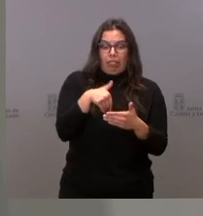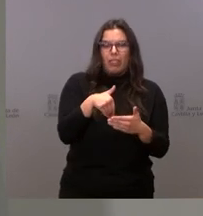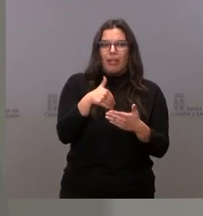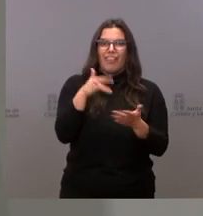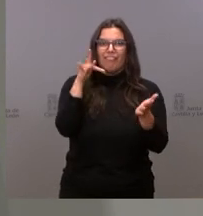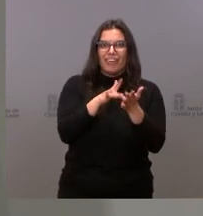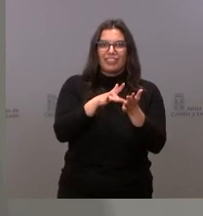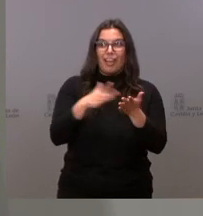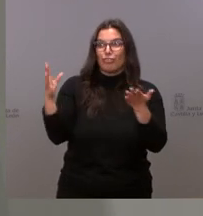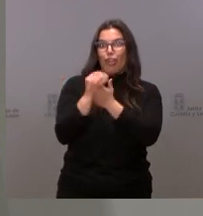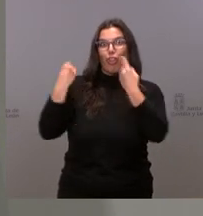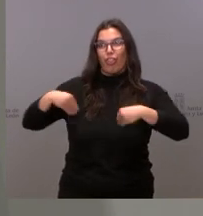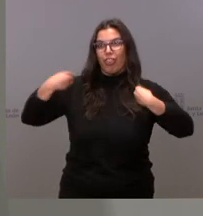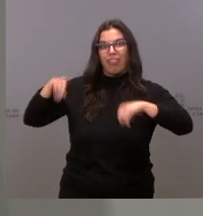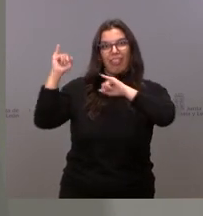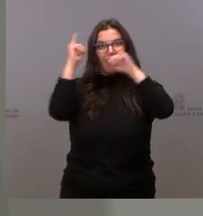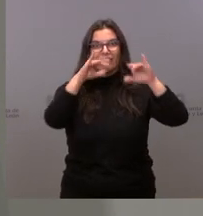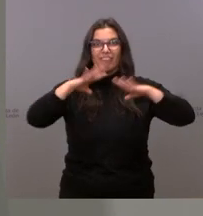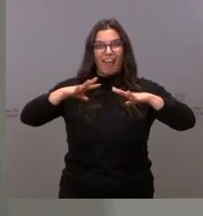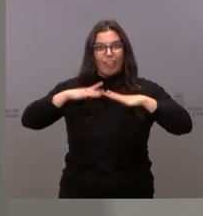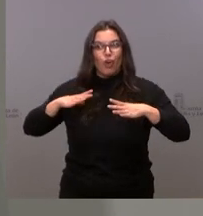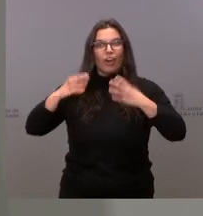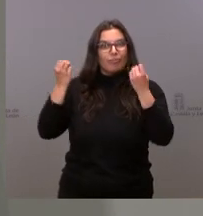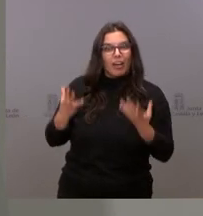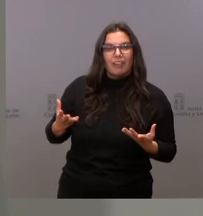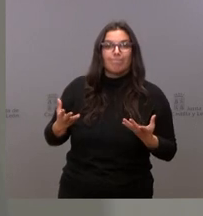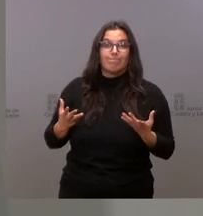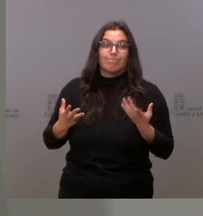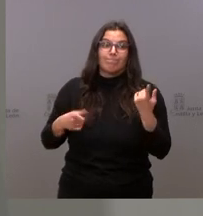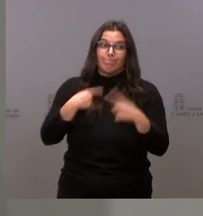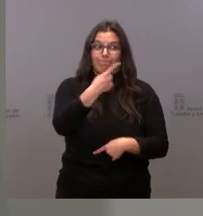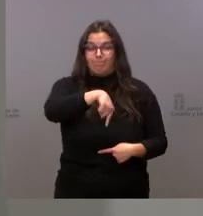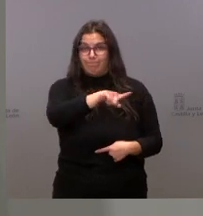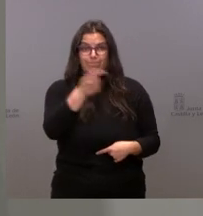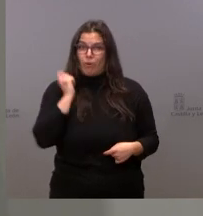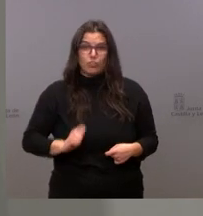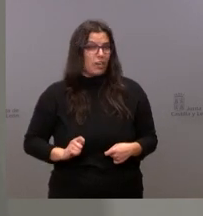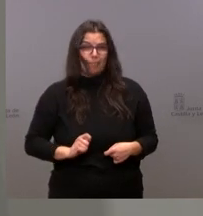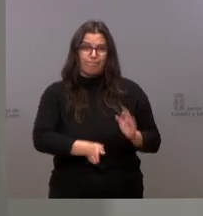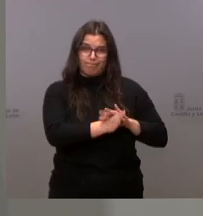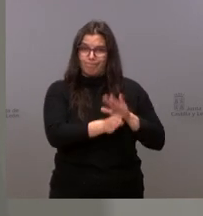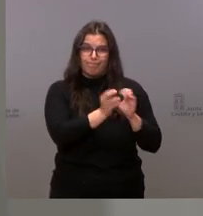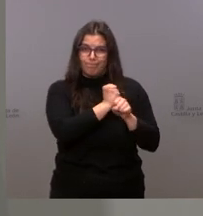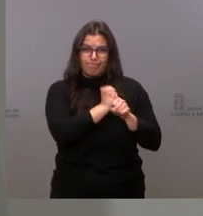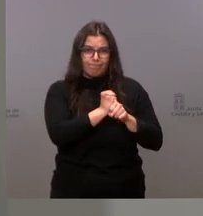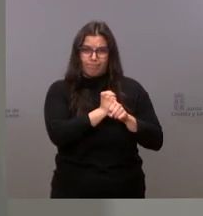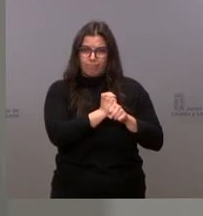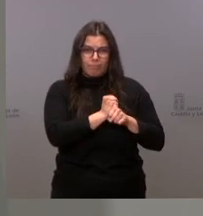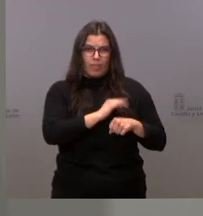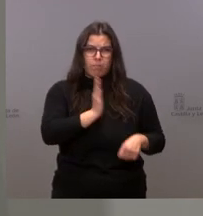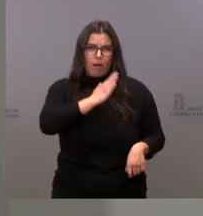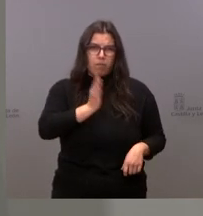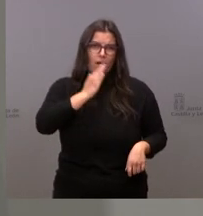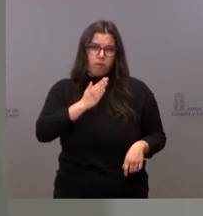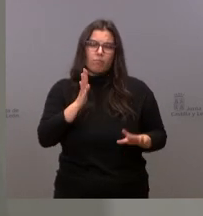va a disfrutar de sus vacaciones y nuestros profesionales van a continuar al pie del cañón en